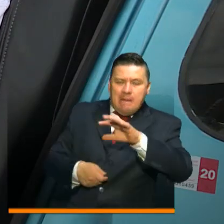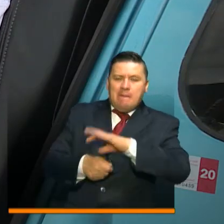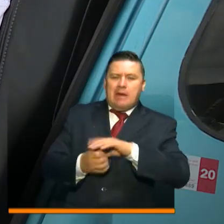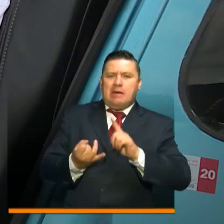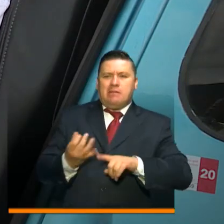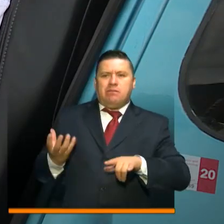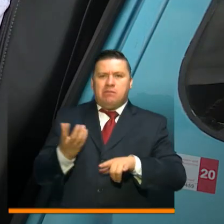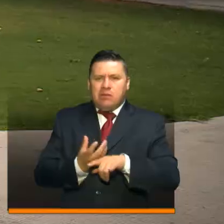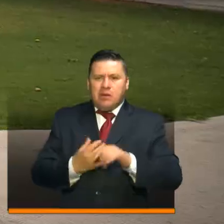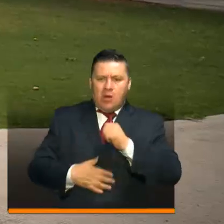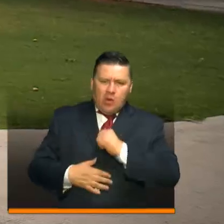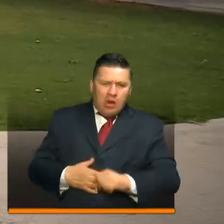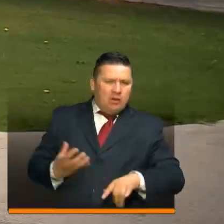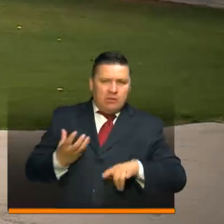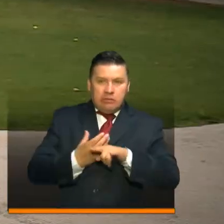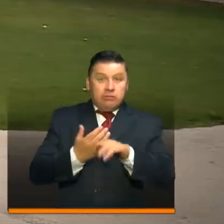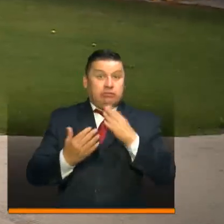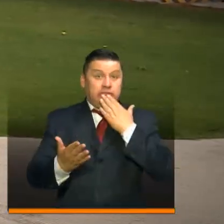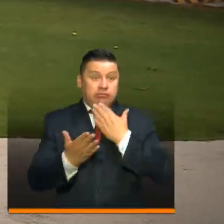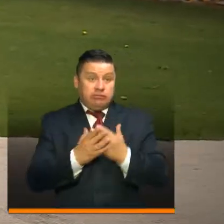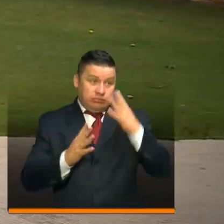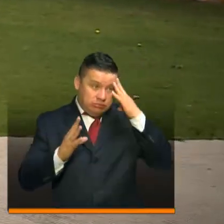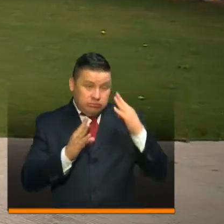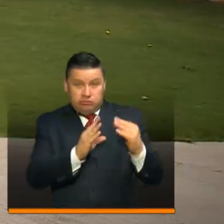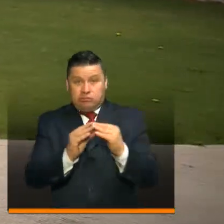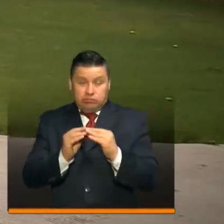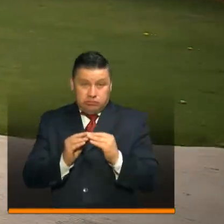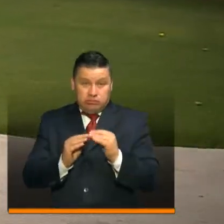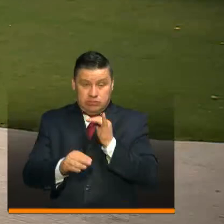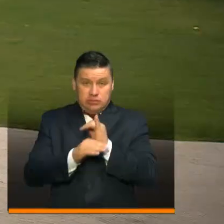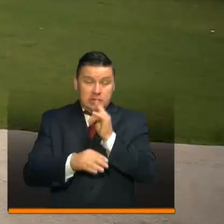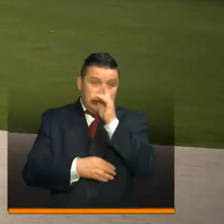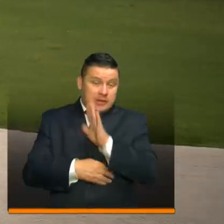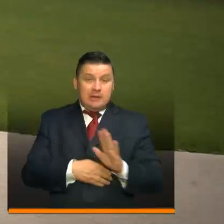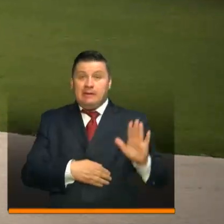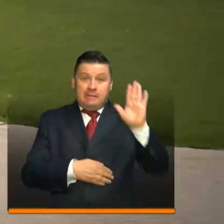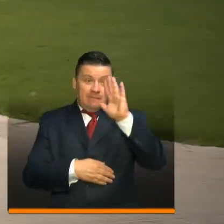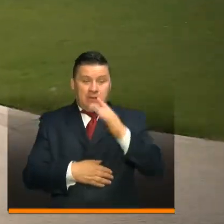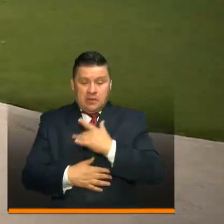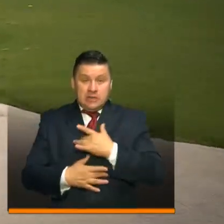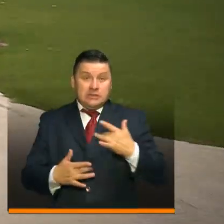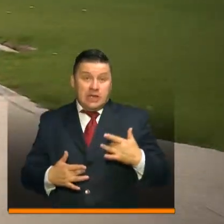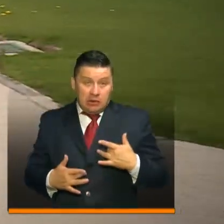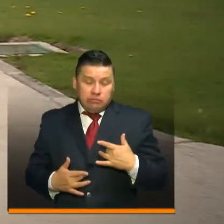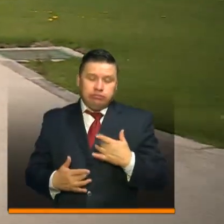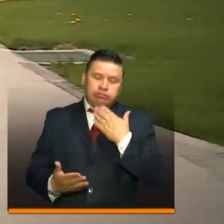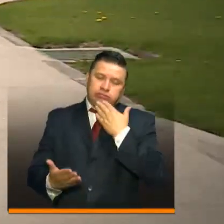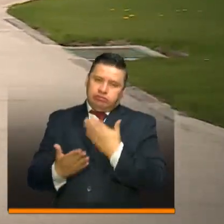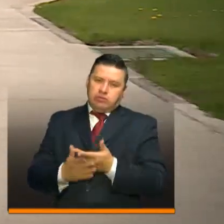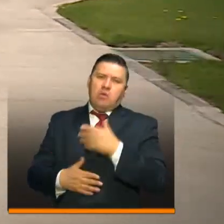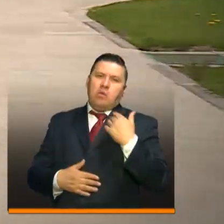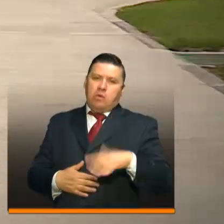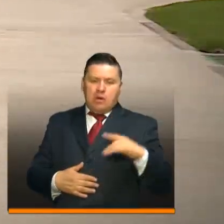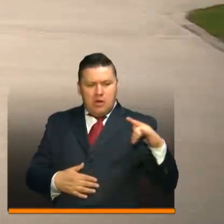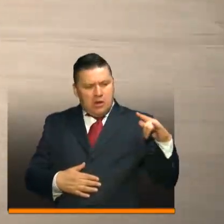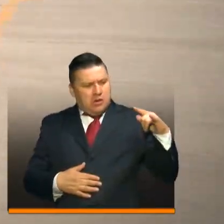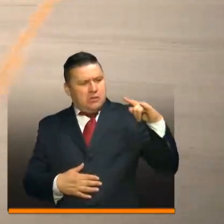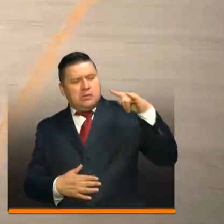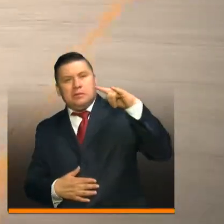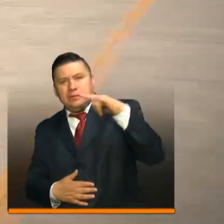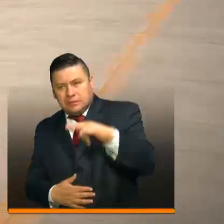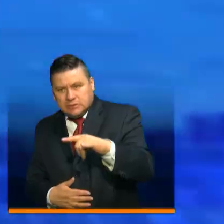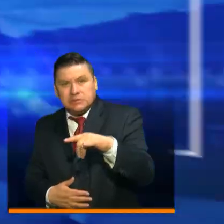brigadas quirúrgicas. Gracias a la articulación del Instituto Nacional de Salud y a la Patrulla Aérea Civil